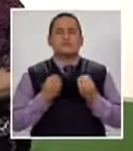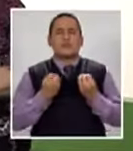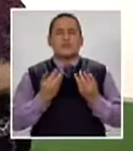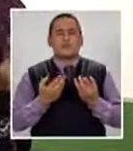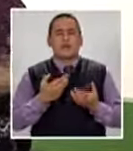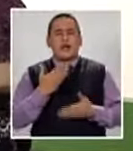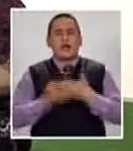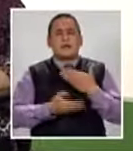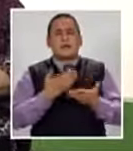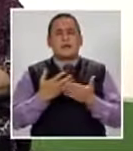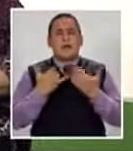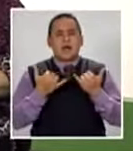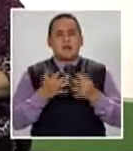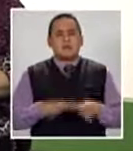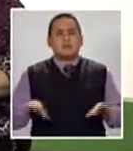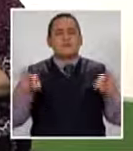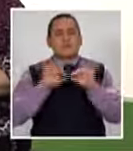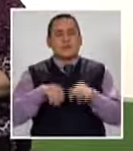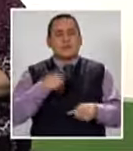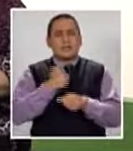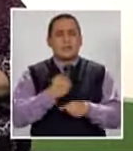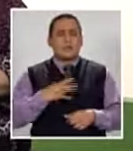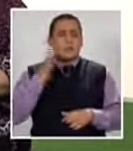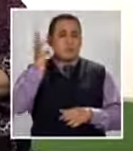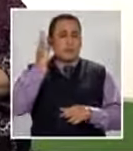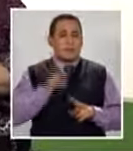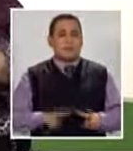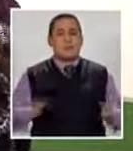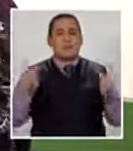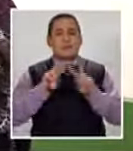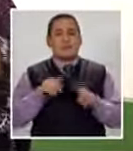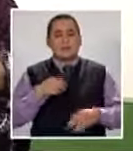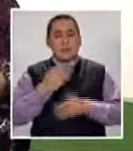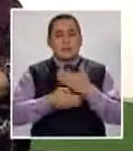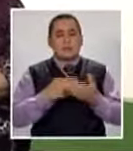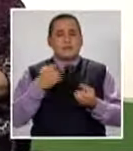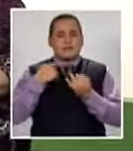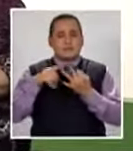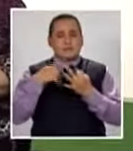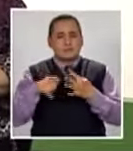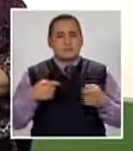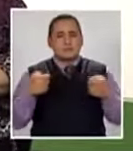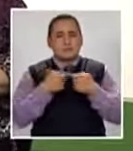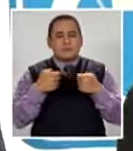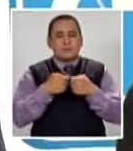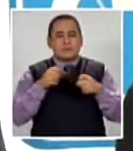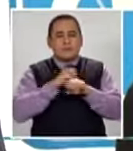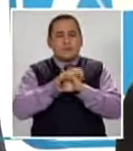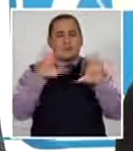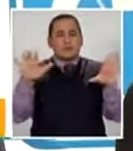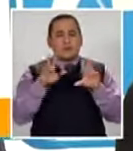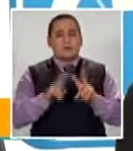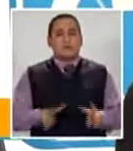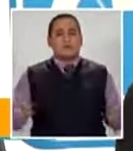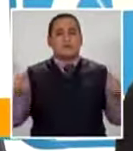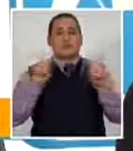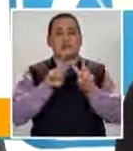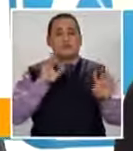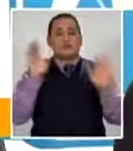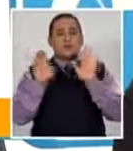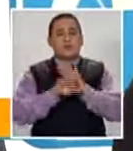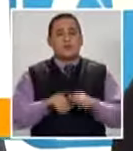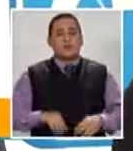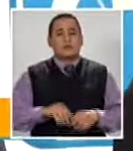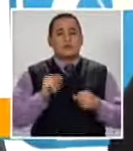Cómo va esta campaña tan interesante De Mujeres Valiosas Que la está promoviendo en las redes, ¿verdad? Sí, la estamos promoviendo en las redes Básicamente a partir